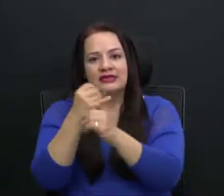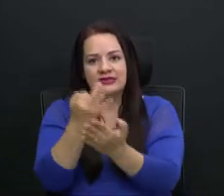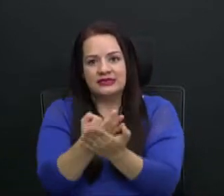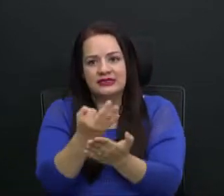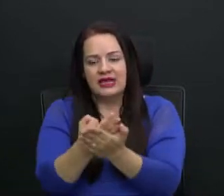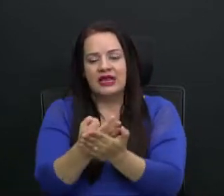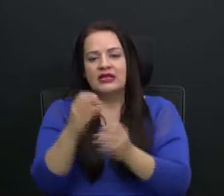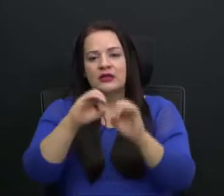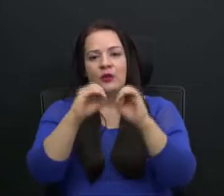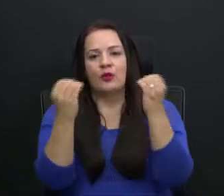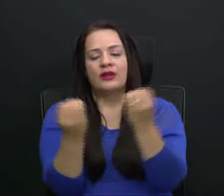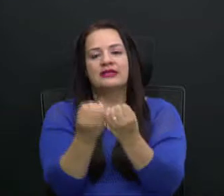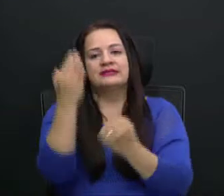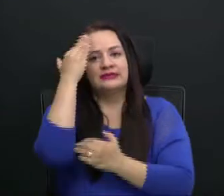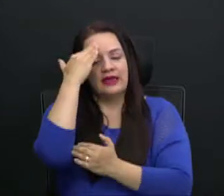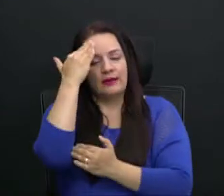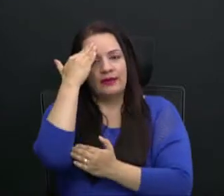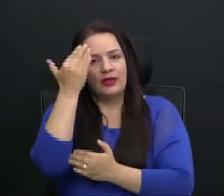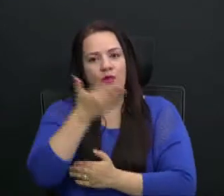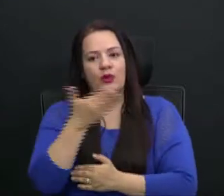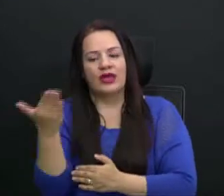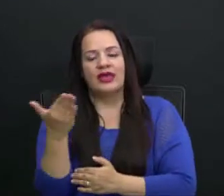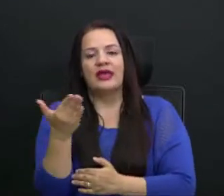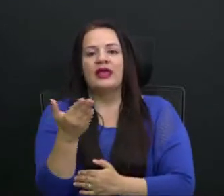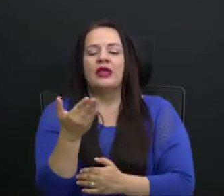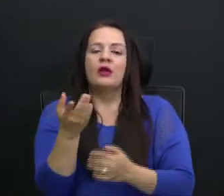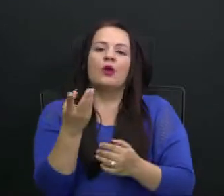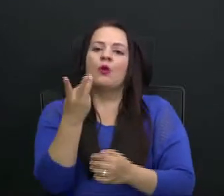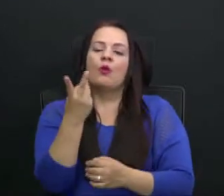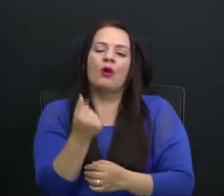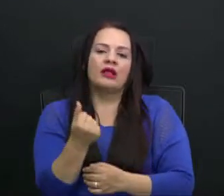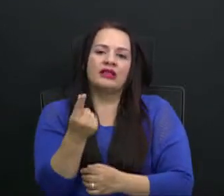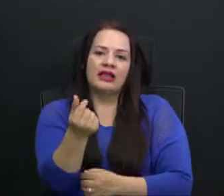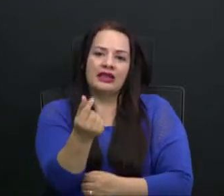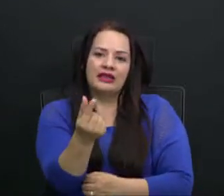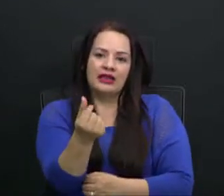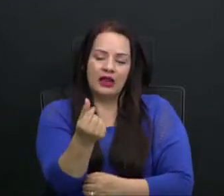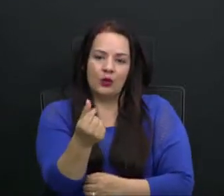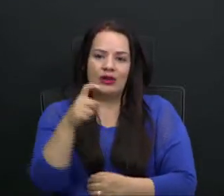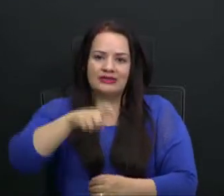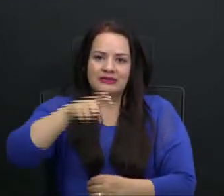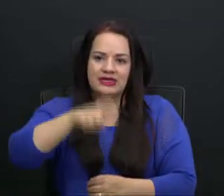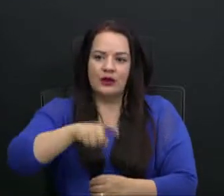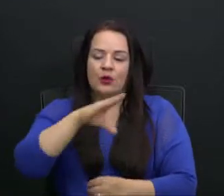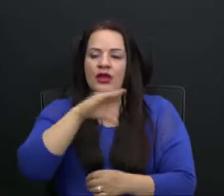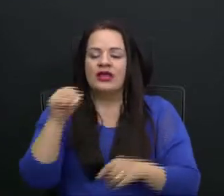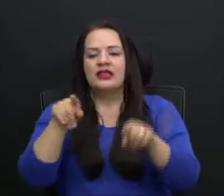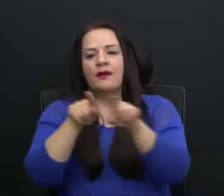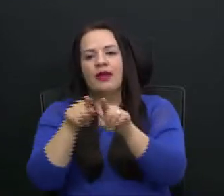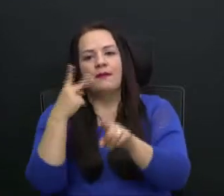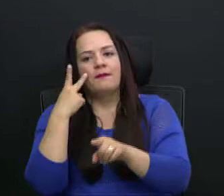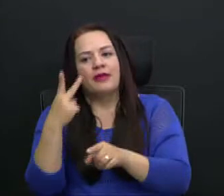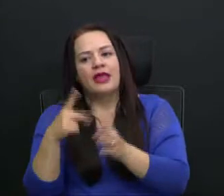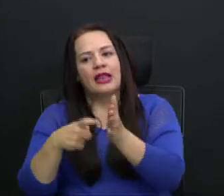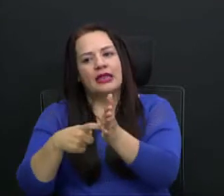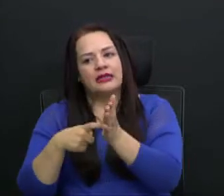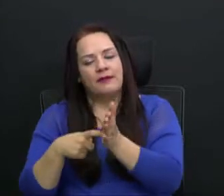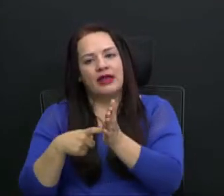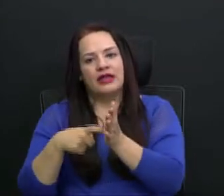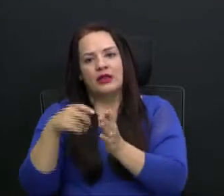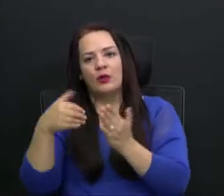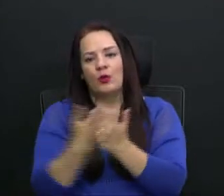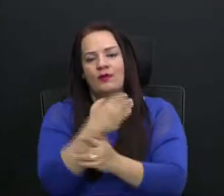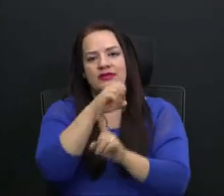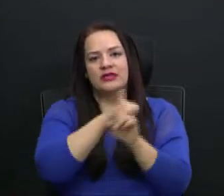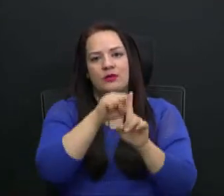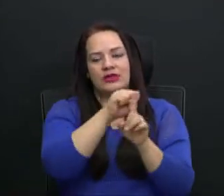considerando a su vez la liquidez necesaria y ponderar con las demandas de la nueva situación económica y social